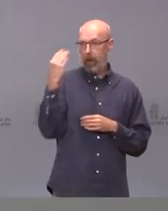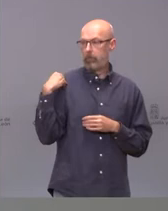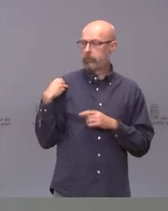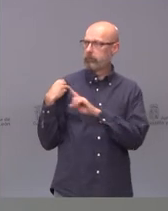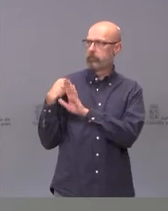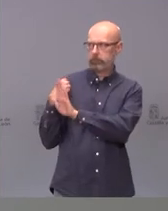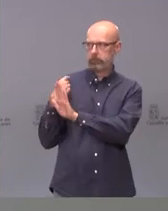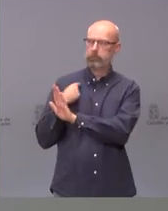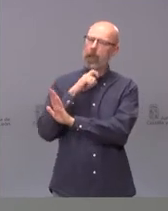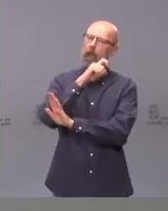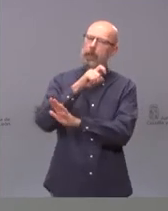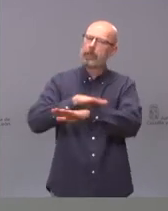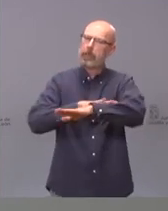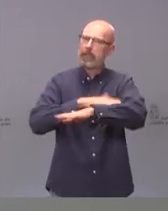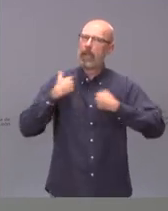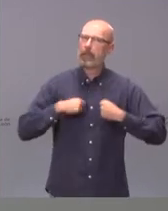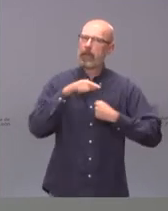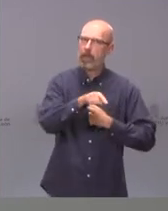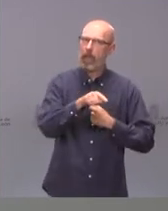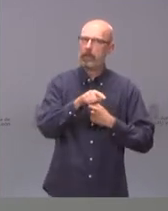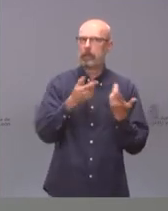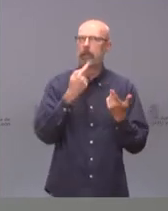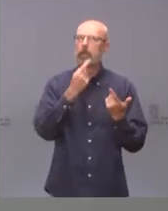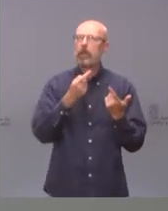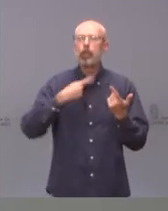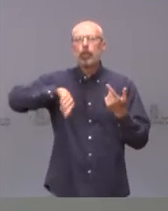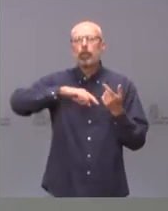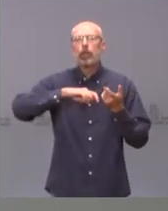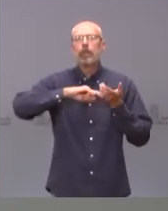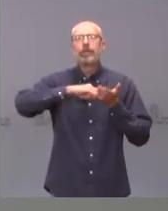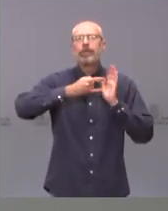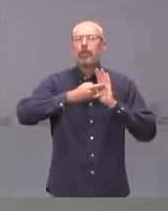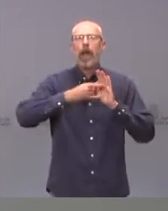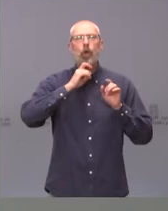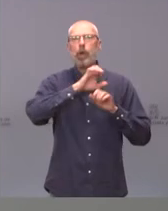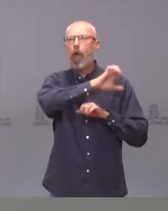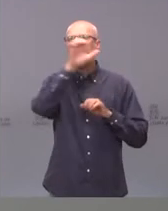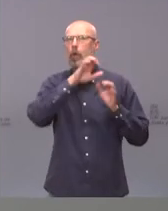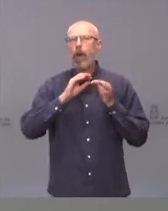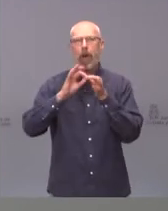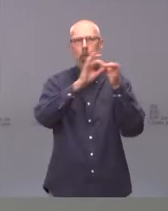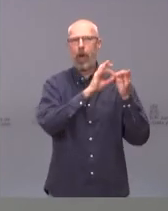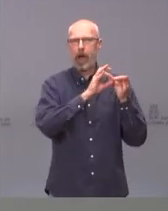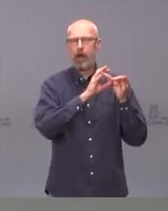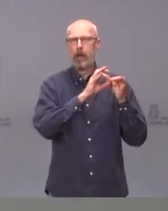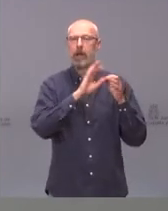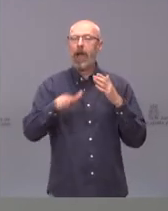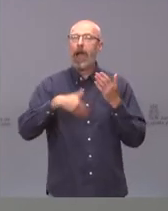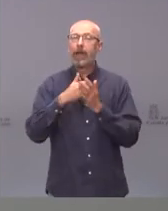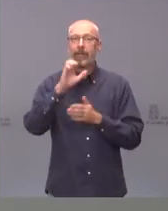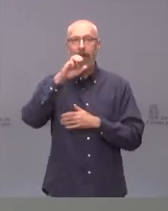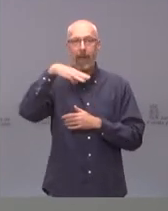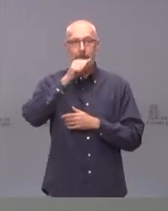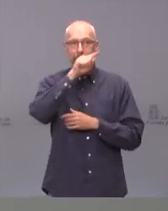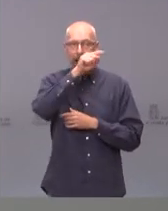lo tiene que conocer. Tenemos una estrategia europea. A nivel todos de Europa. no hasta que la EMA no apruebe